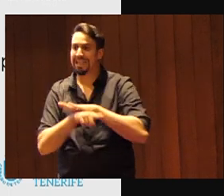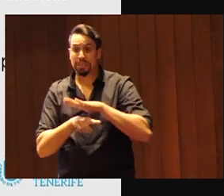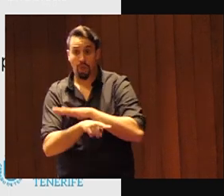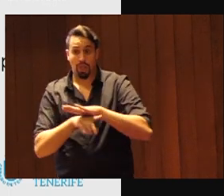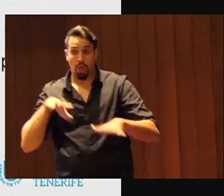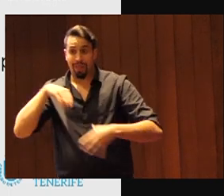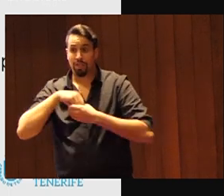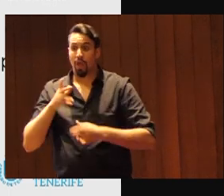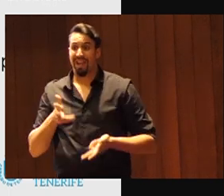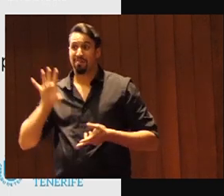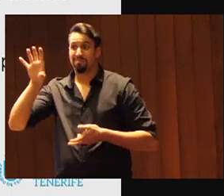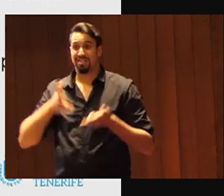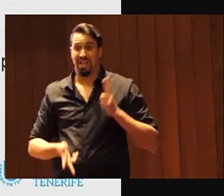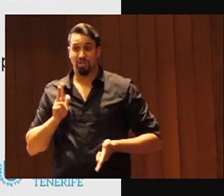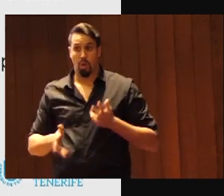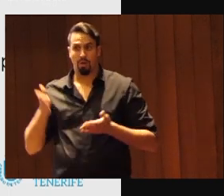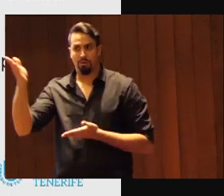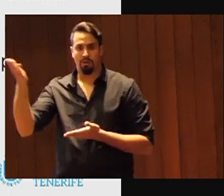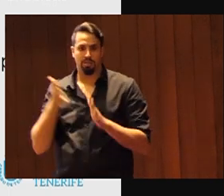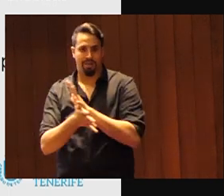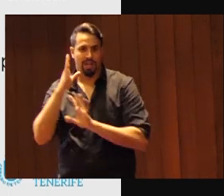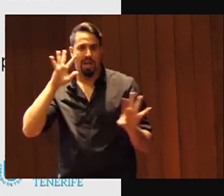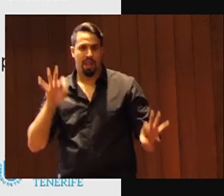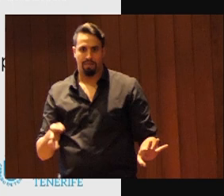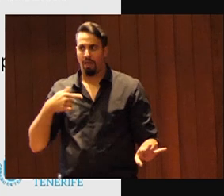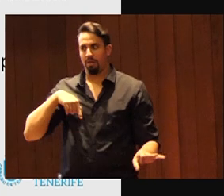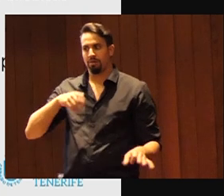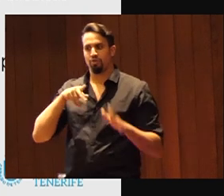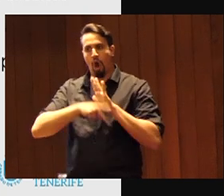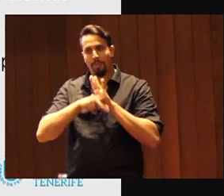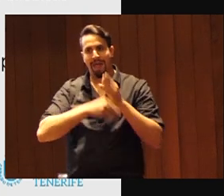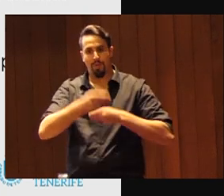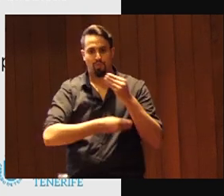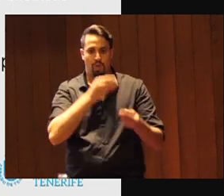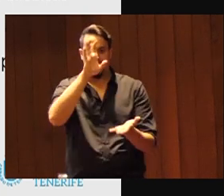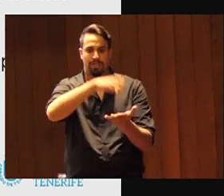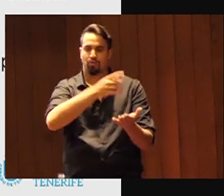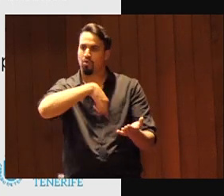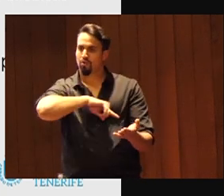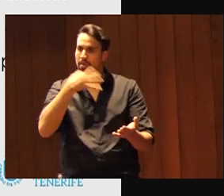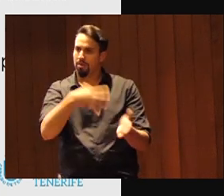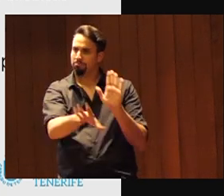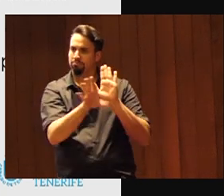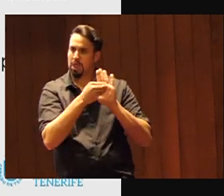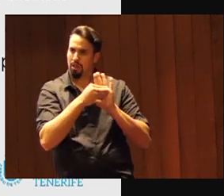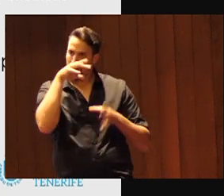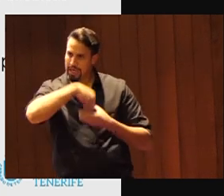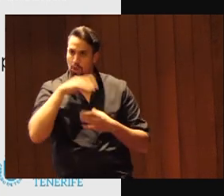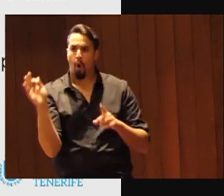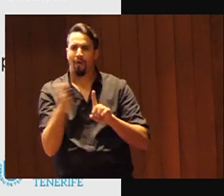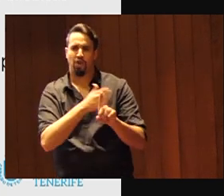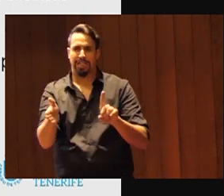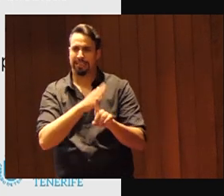el en país vasco como se tiene que tener en cuenta en las normas de uso de las instalaciones lo estamos incluyendo igual que la violencia sexual